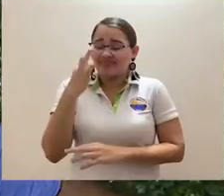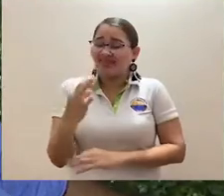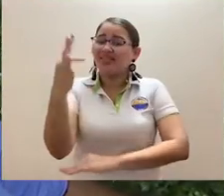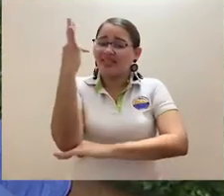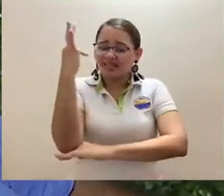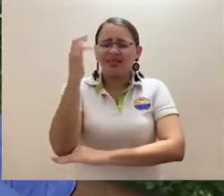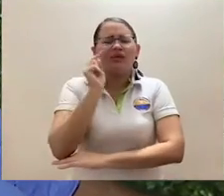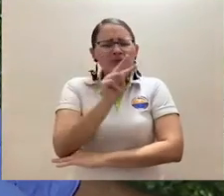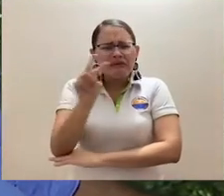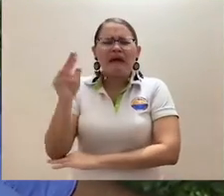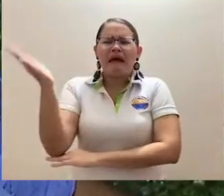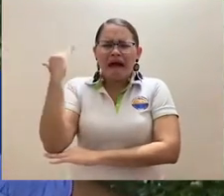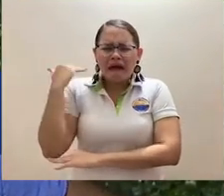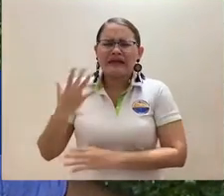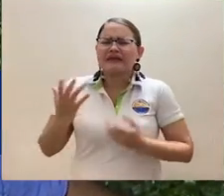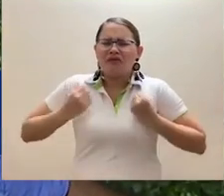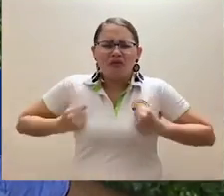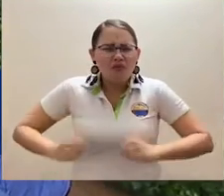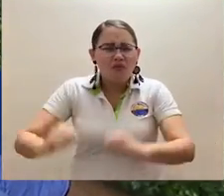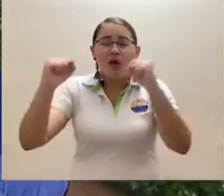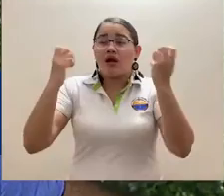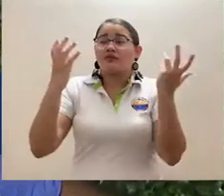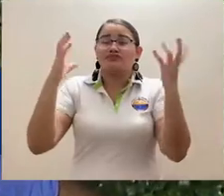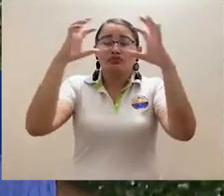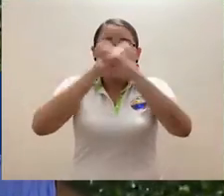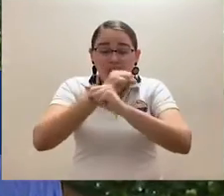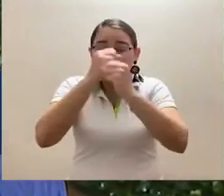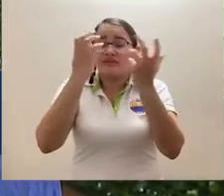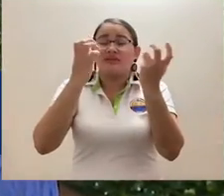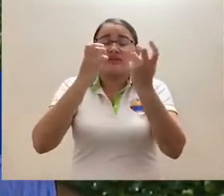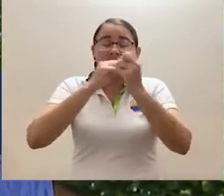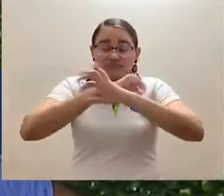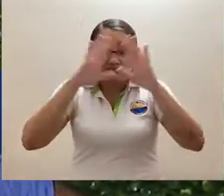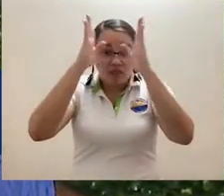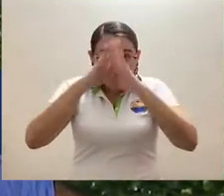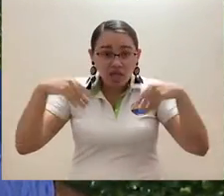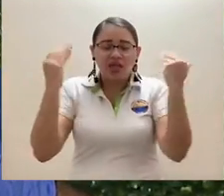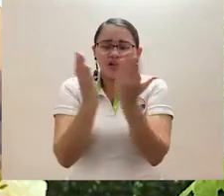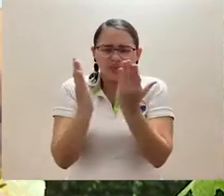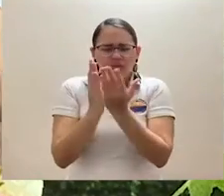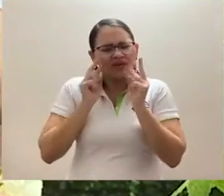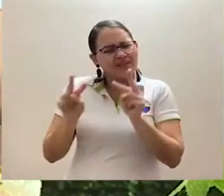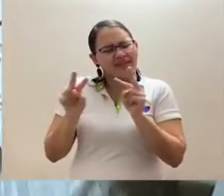para seguir adelante. Le veíamos el esfuerzo noche y de día, en la madrugada estudiando.